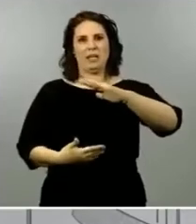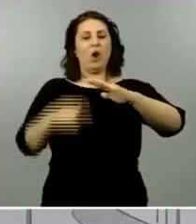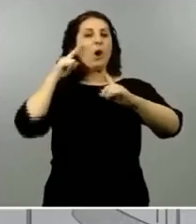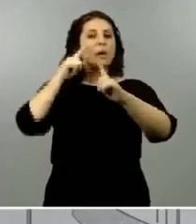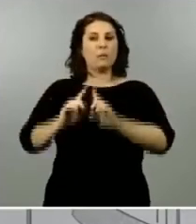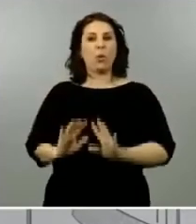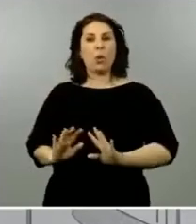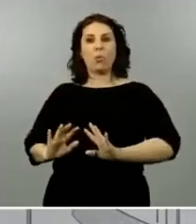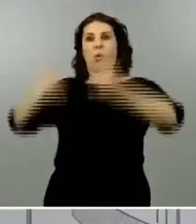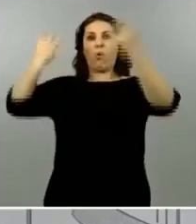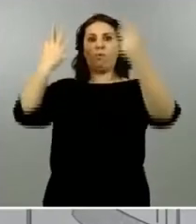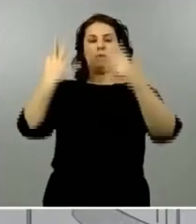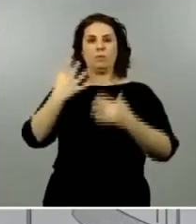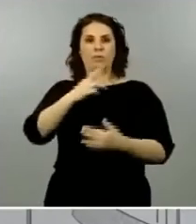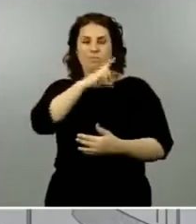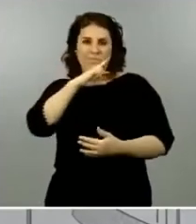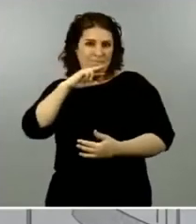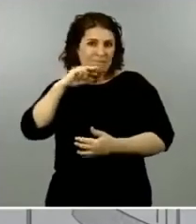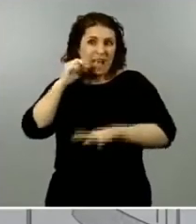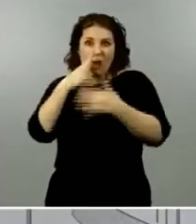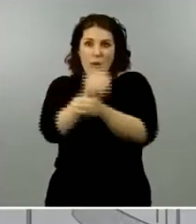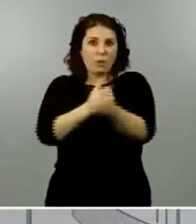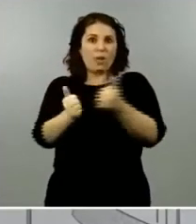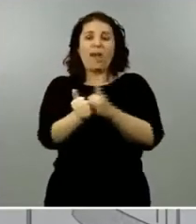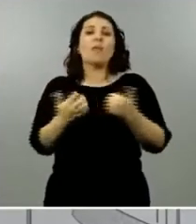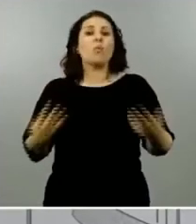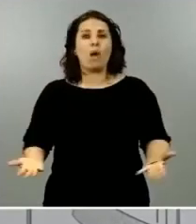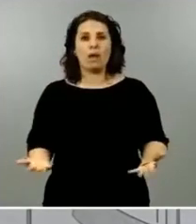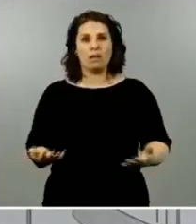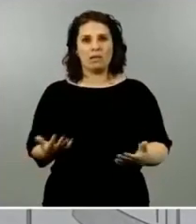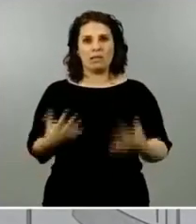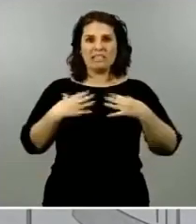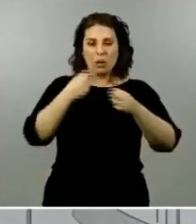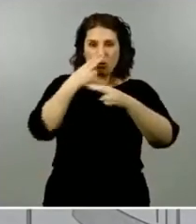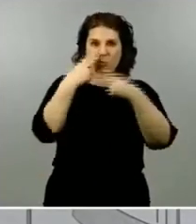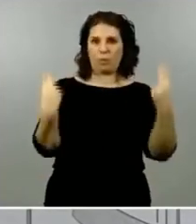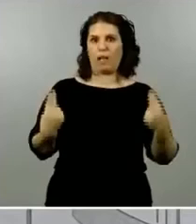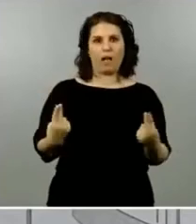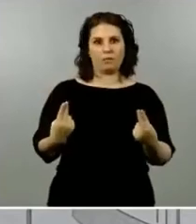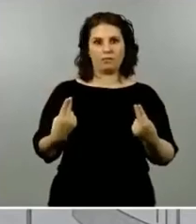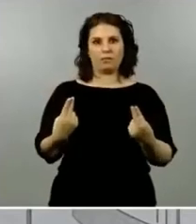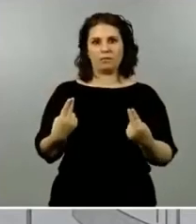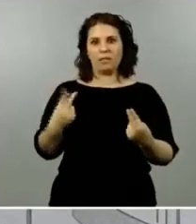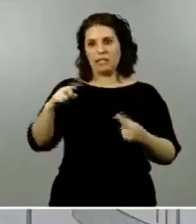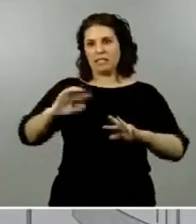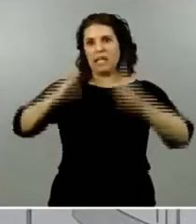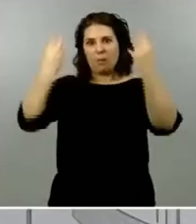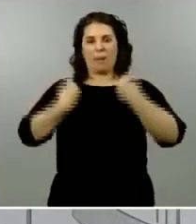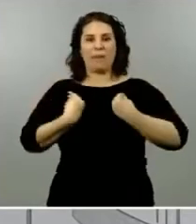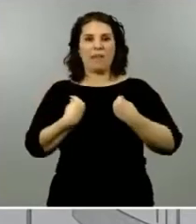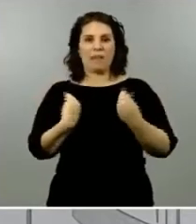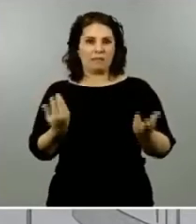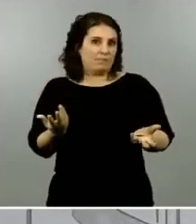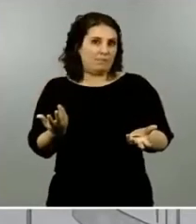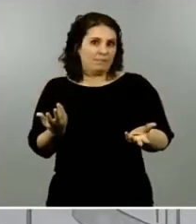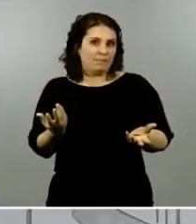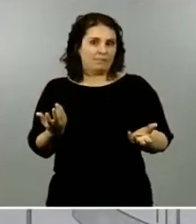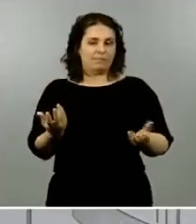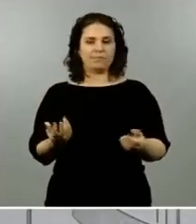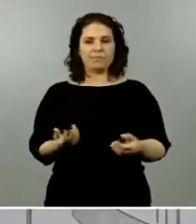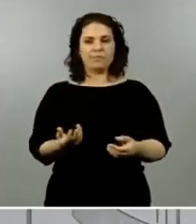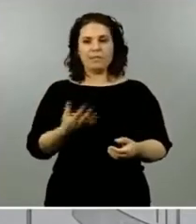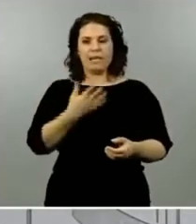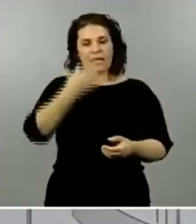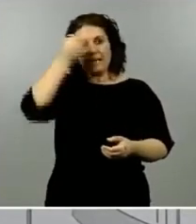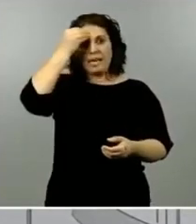prioritarios en esta emergencia como es el de la salud pública y el de salvar vidas por tanto creo que lo importante